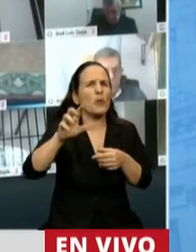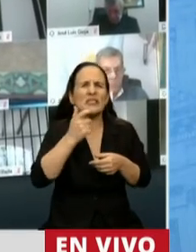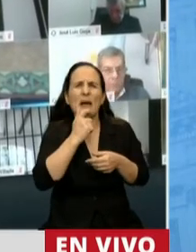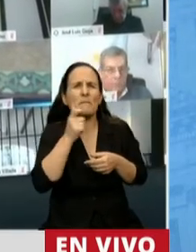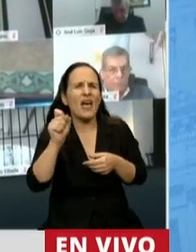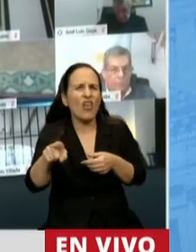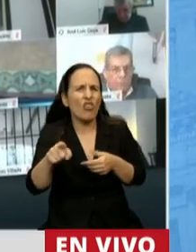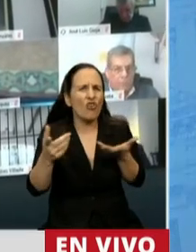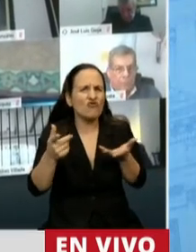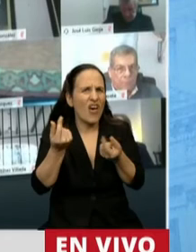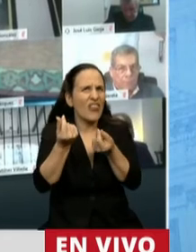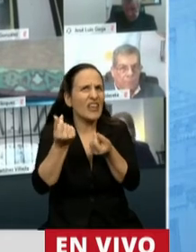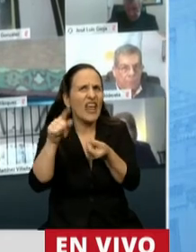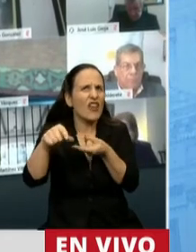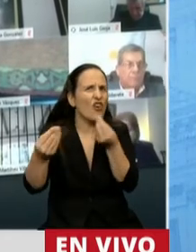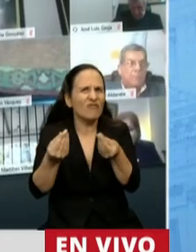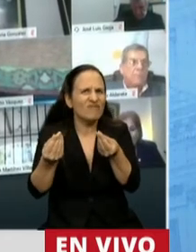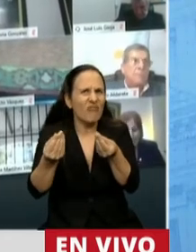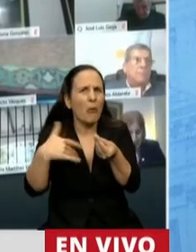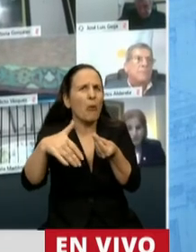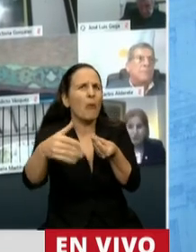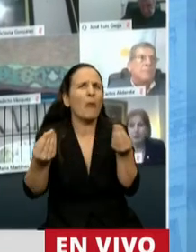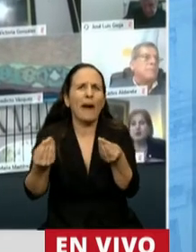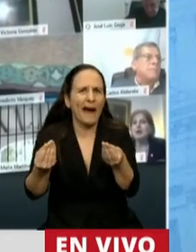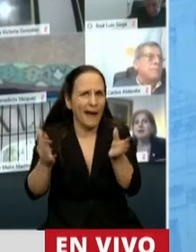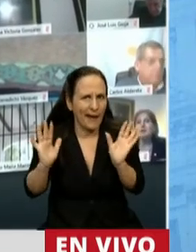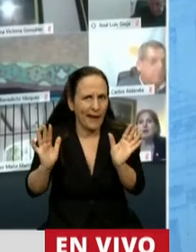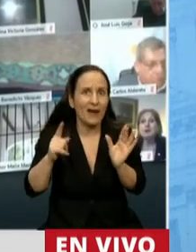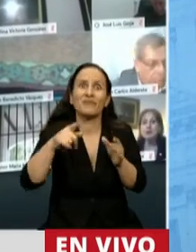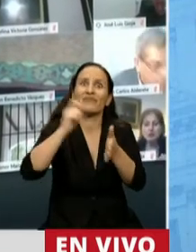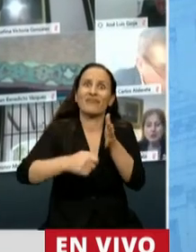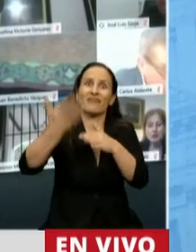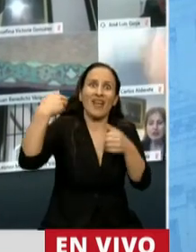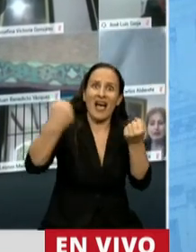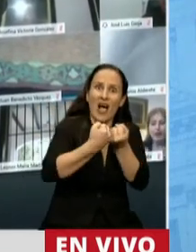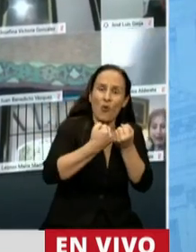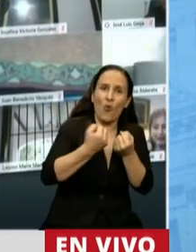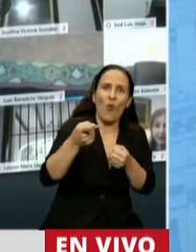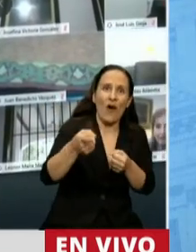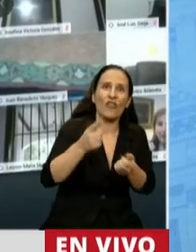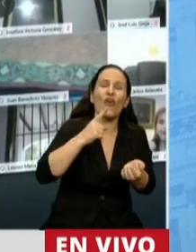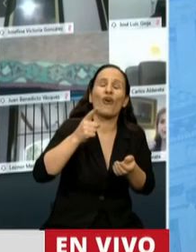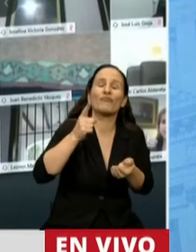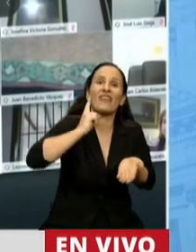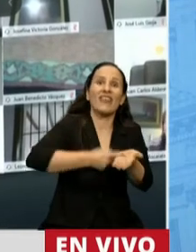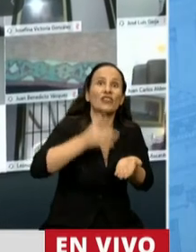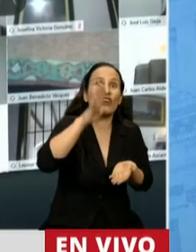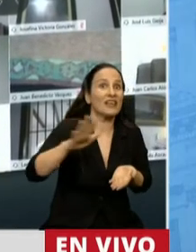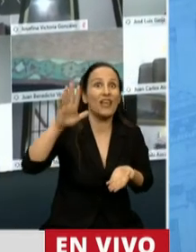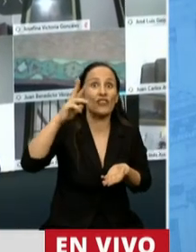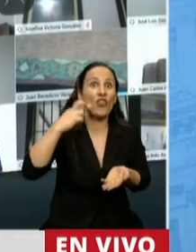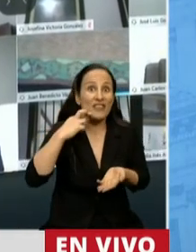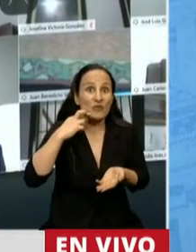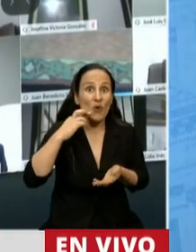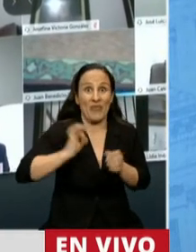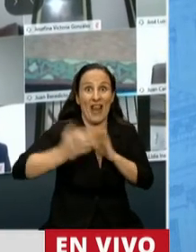Mendoza le dará ese dinero y, en todo caso, tener que rever aquel convenio que fue aprobado por el decreto 519 del